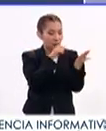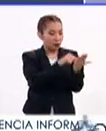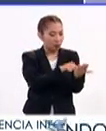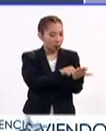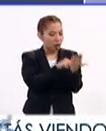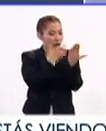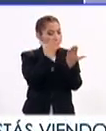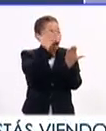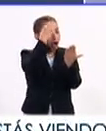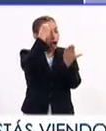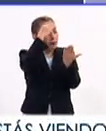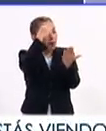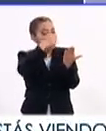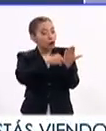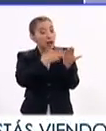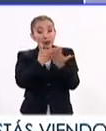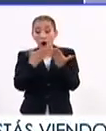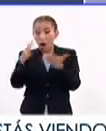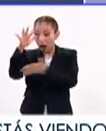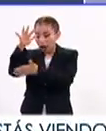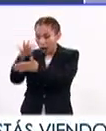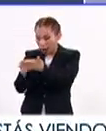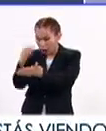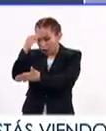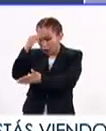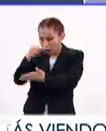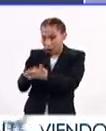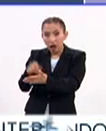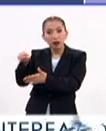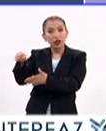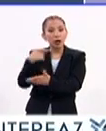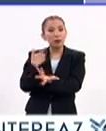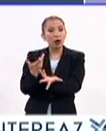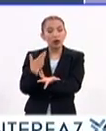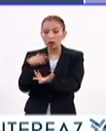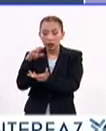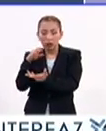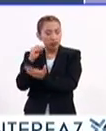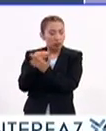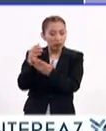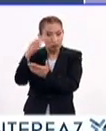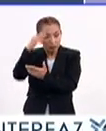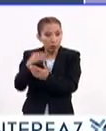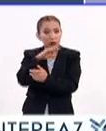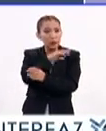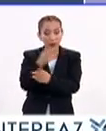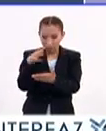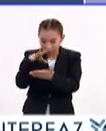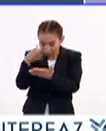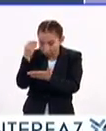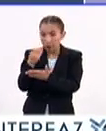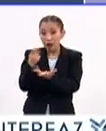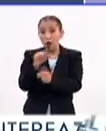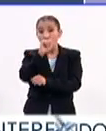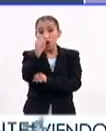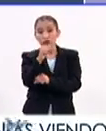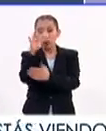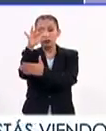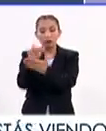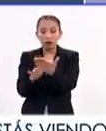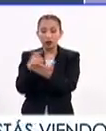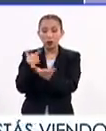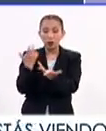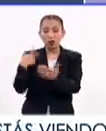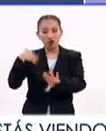cosas. Y ahora los nuevos textos fijan cosas hasta que dejen de fijarlas. Y puede ser muy rápido. Habrá otro texto